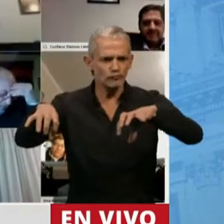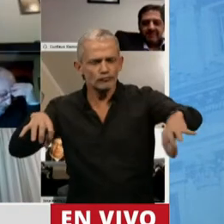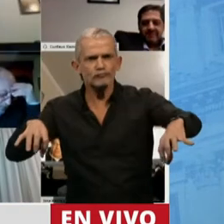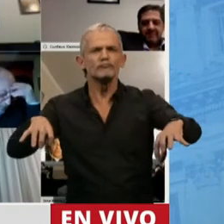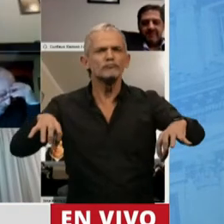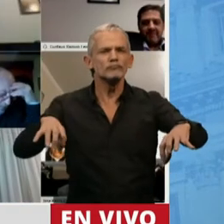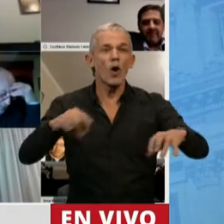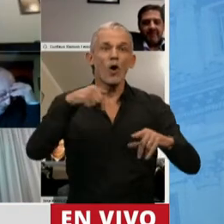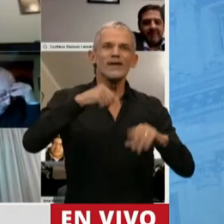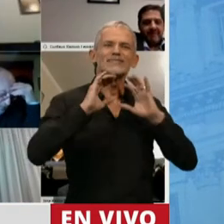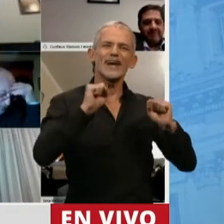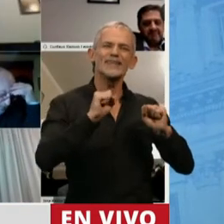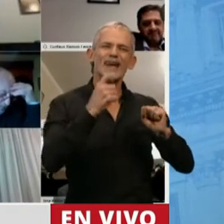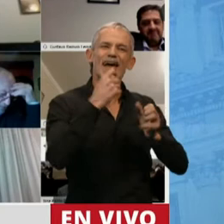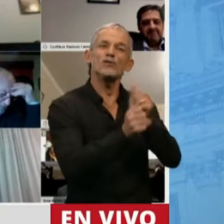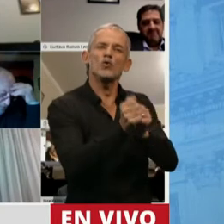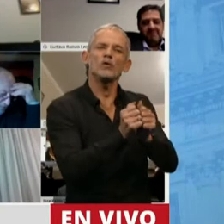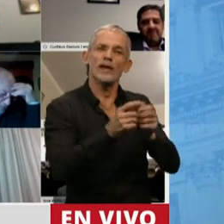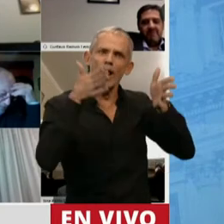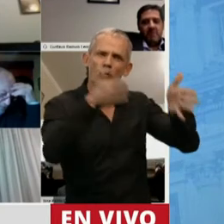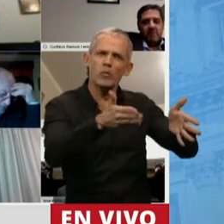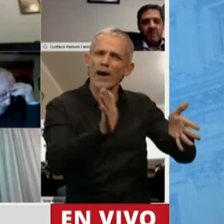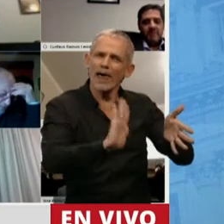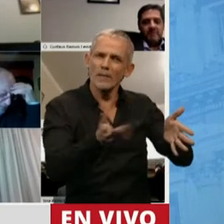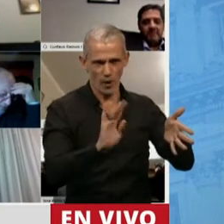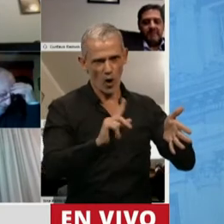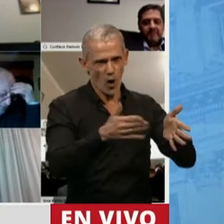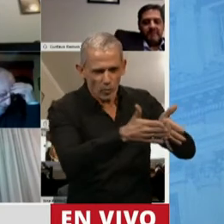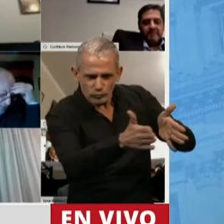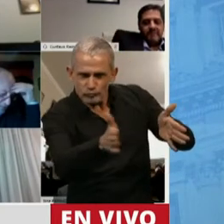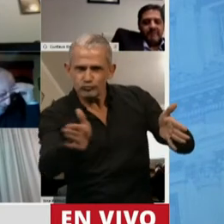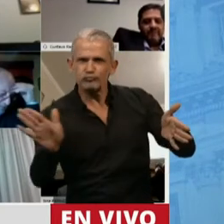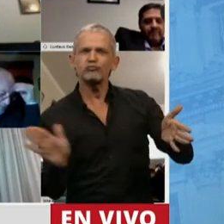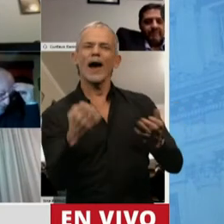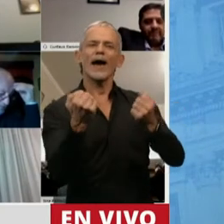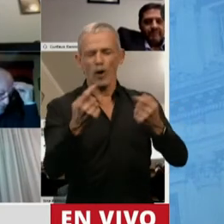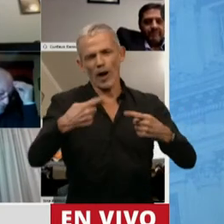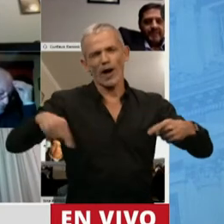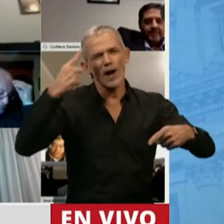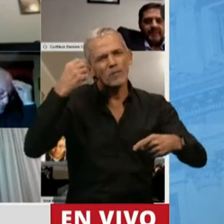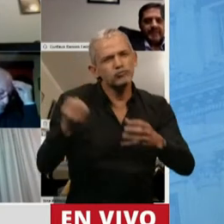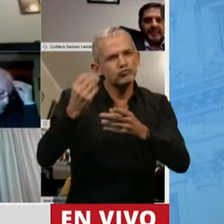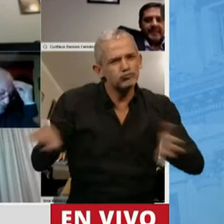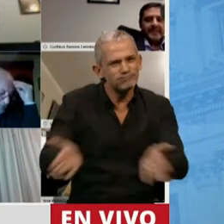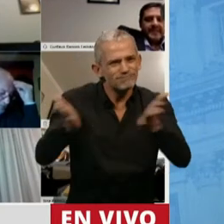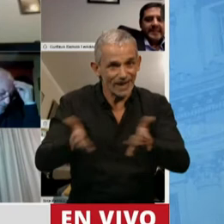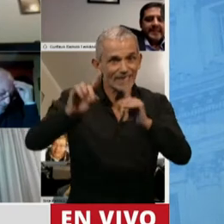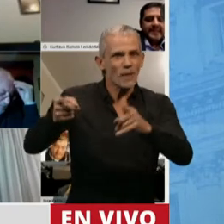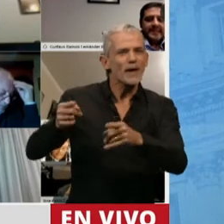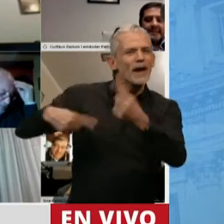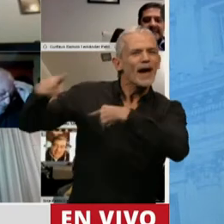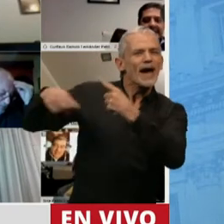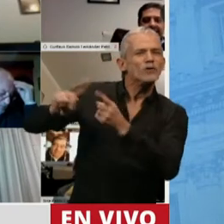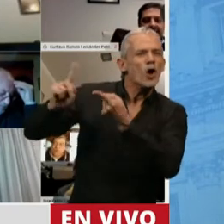hoy la Secretaría de Industria no es solamente una Secretaría de Industria, la Secretaría de Industria, Economía del Conocimiento y Gestión Comercial Externa,